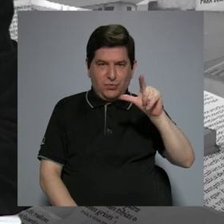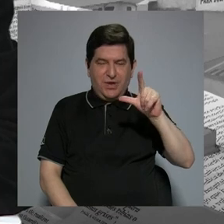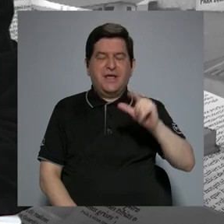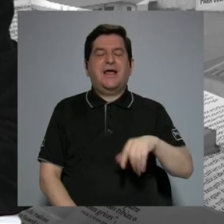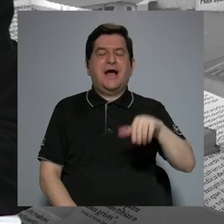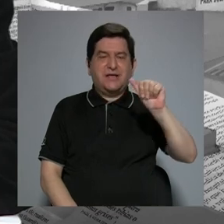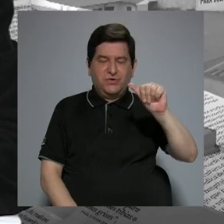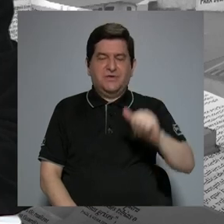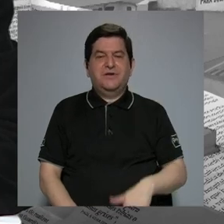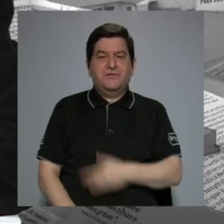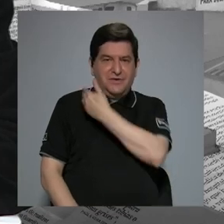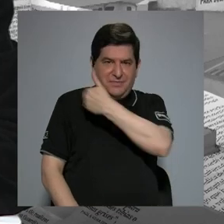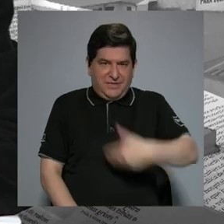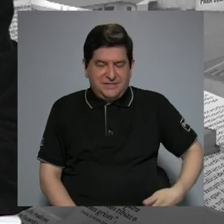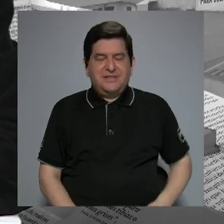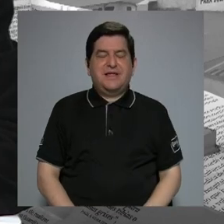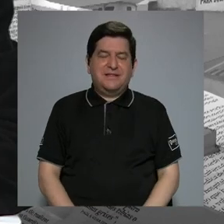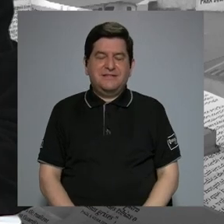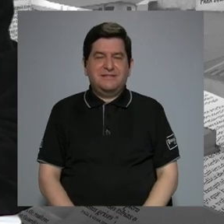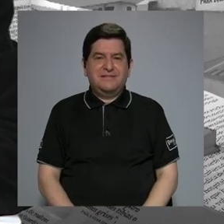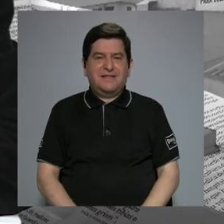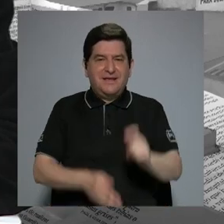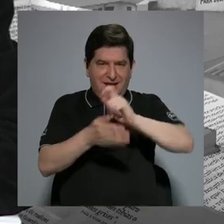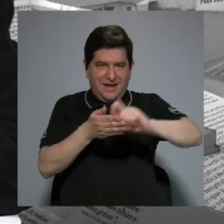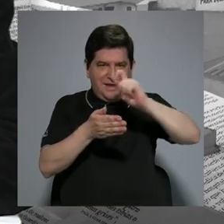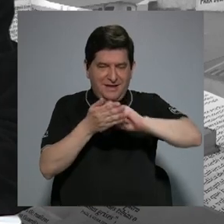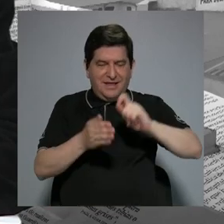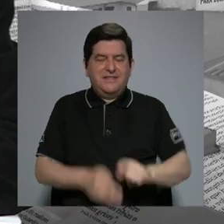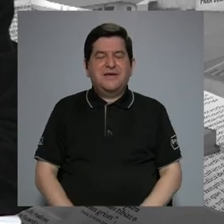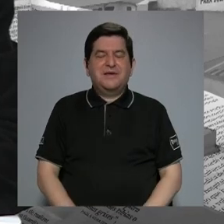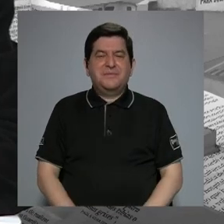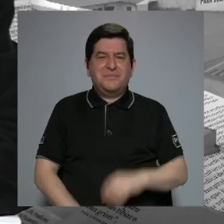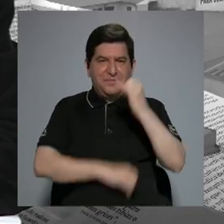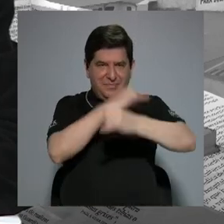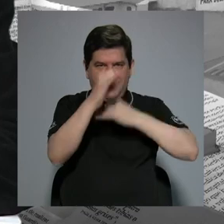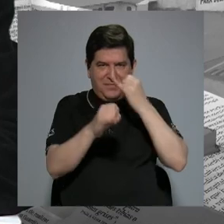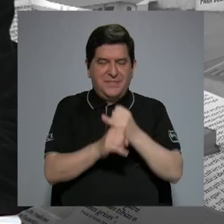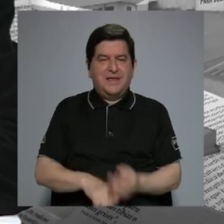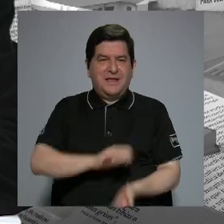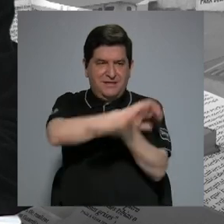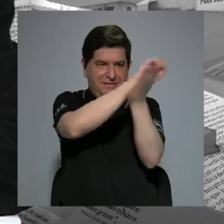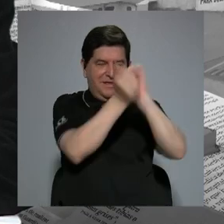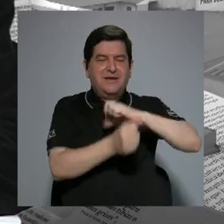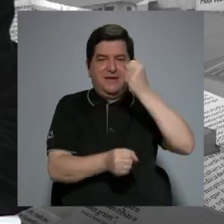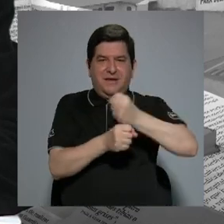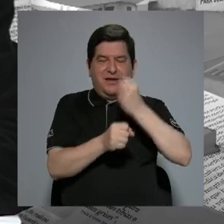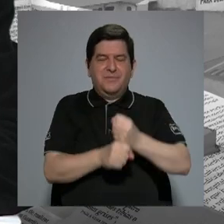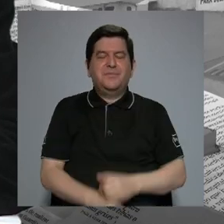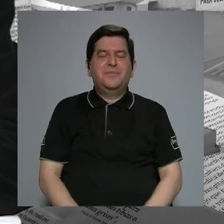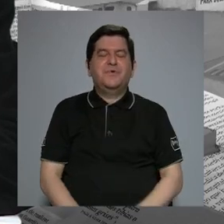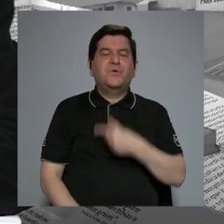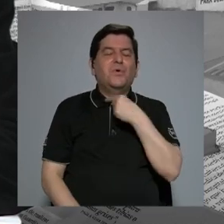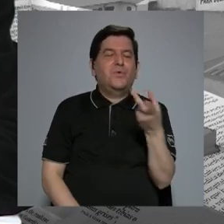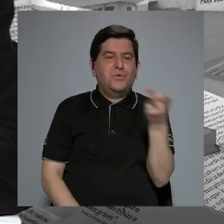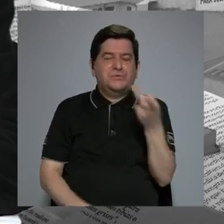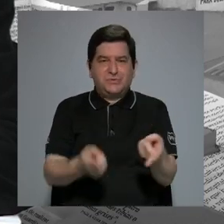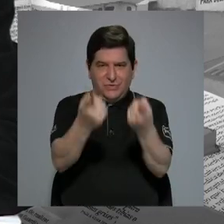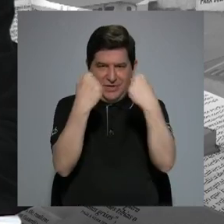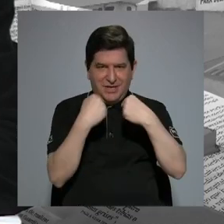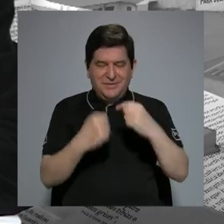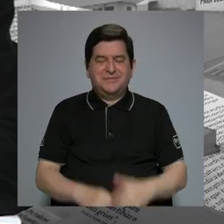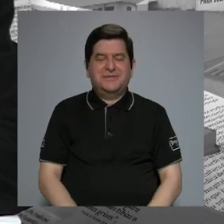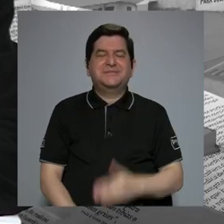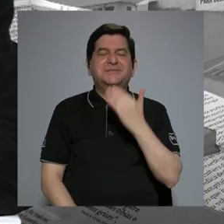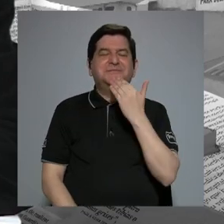de la Academia Internacional de Transformación del Trabajo. Un gusto tenerlos a los dos. Muchas gracias. Gracias,